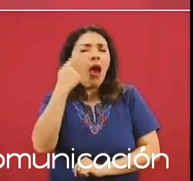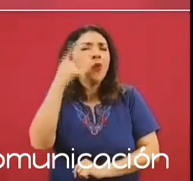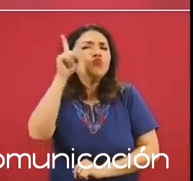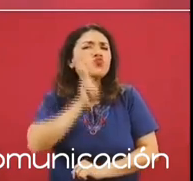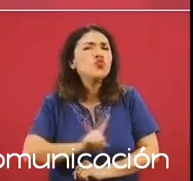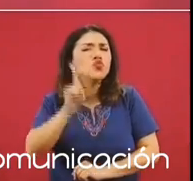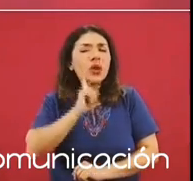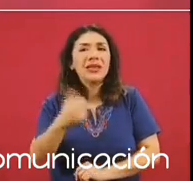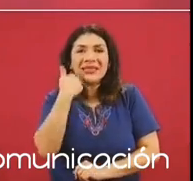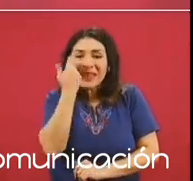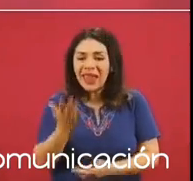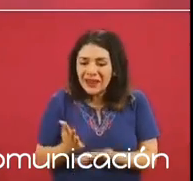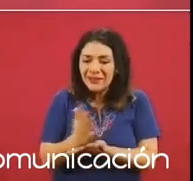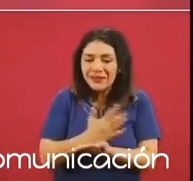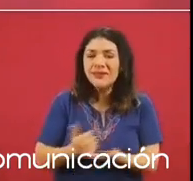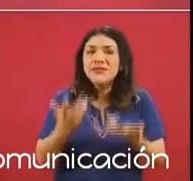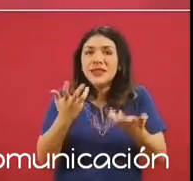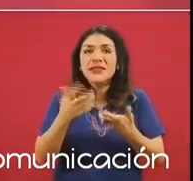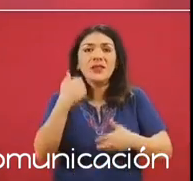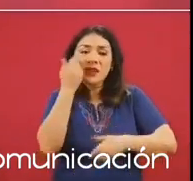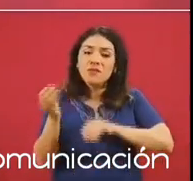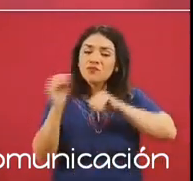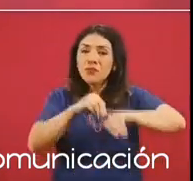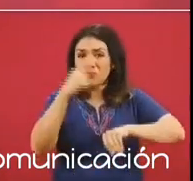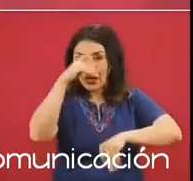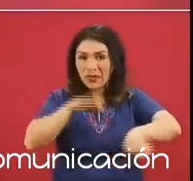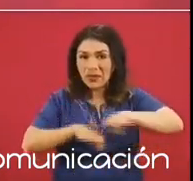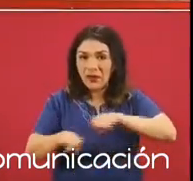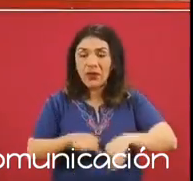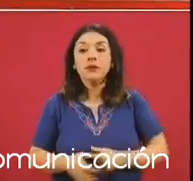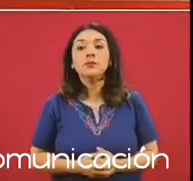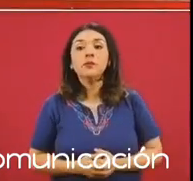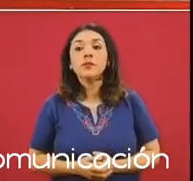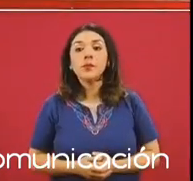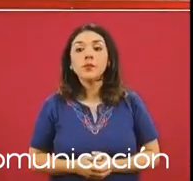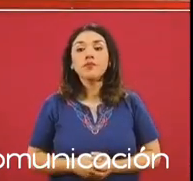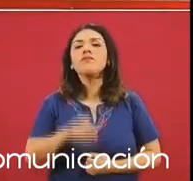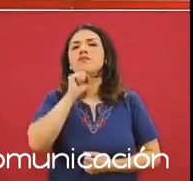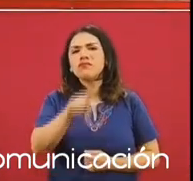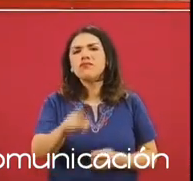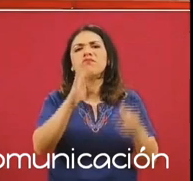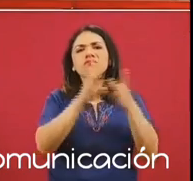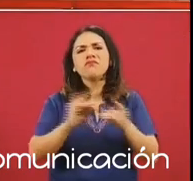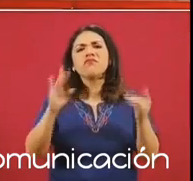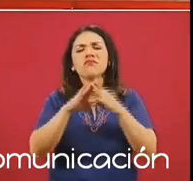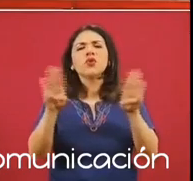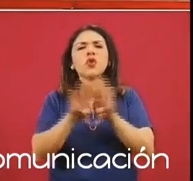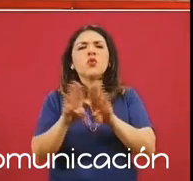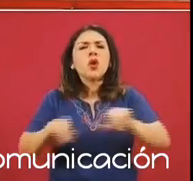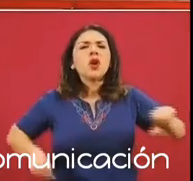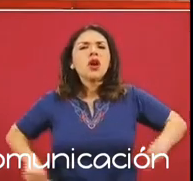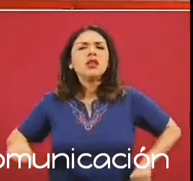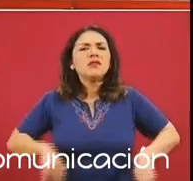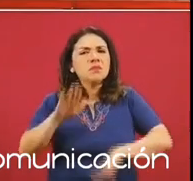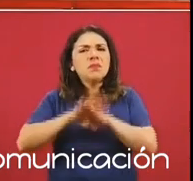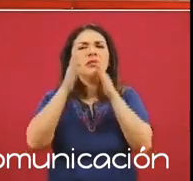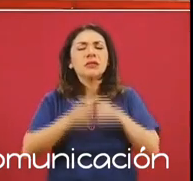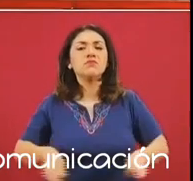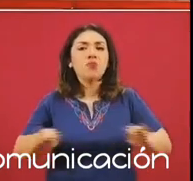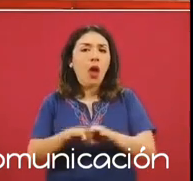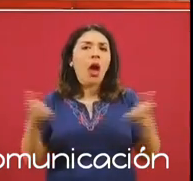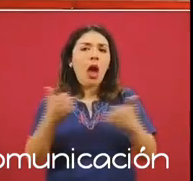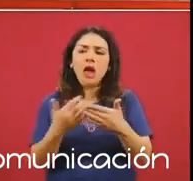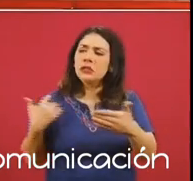mujeres que quieren trabajar. Se mencionó también de algunas acciones relevantes que se han venido